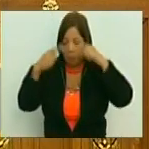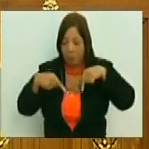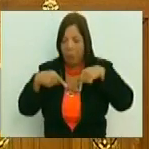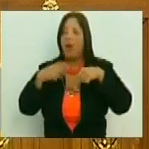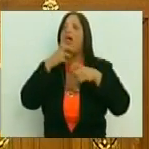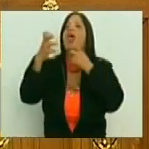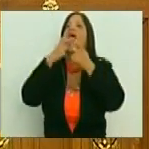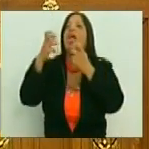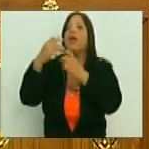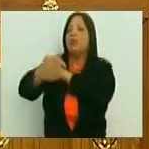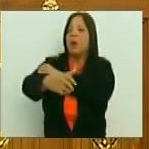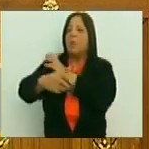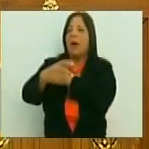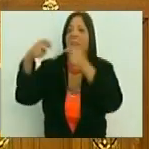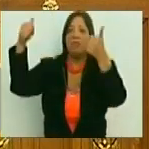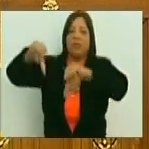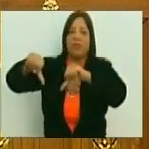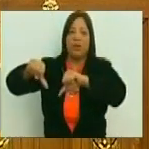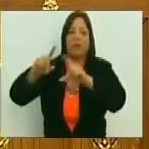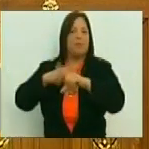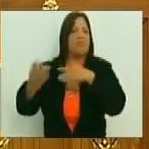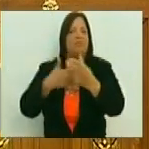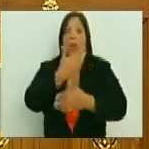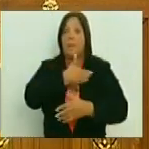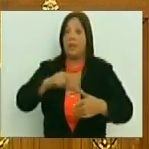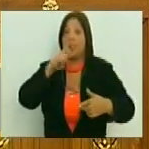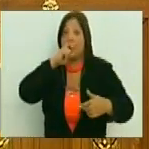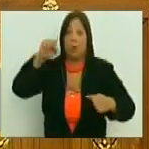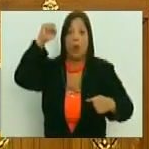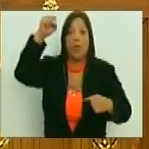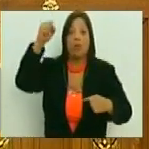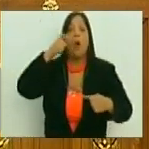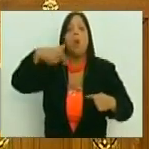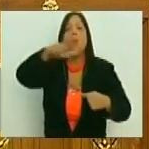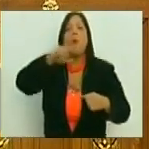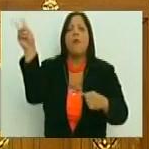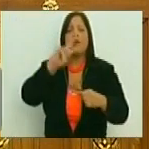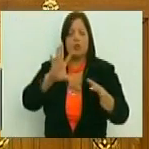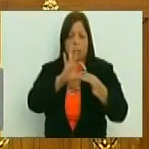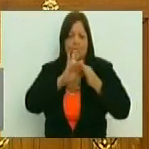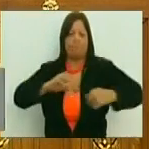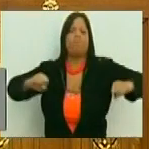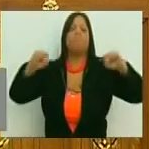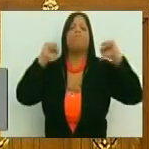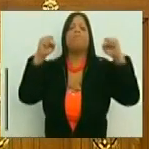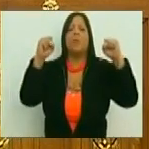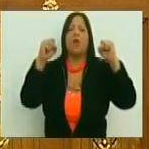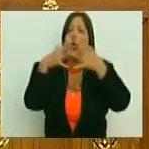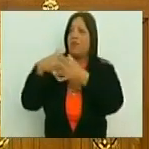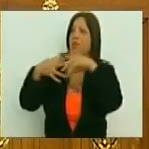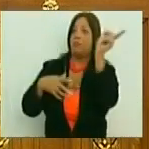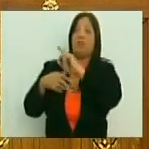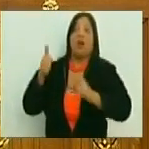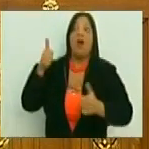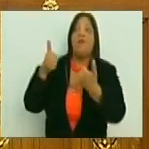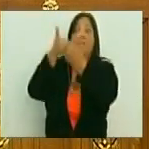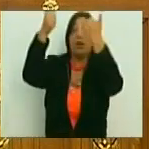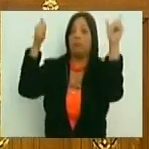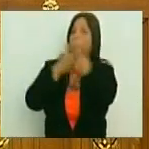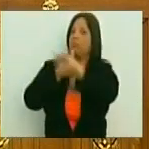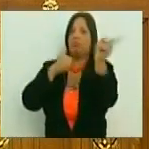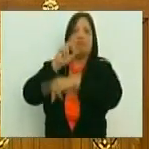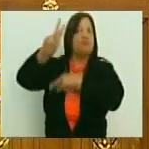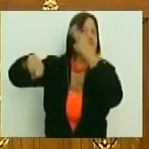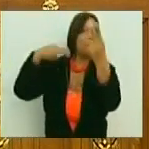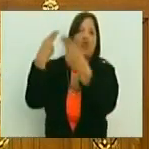sumisos, los que entregan a Venezuela, pero el presidente Nicolás Maduro y el pueblo venezolano, brindar con los gringos, esa verga sí que no.